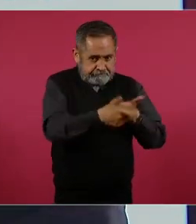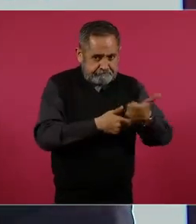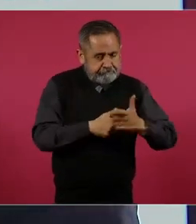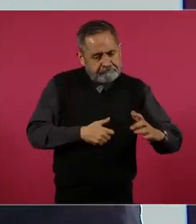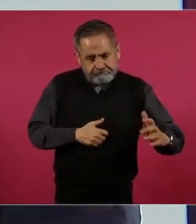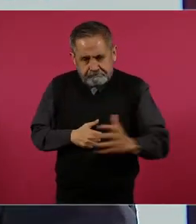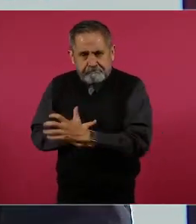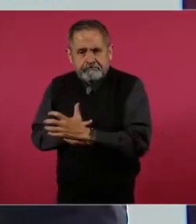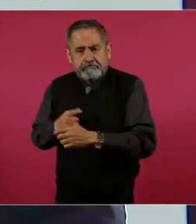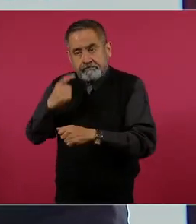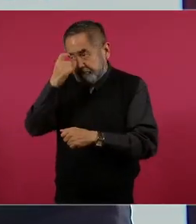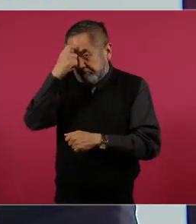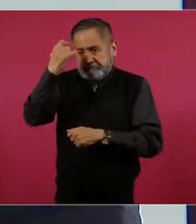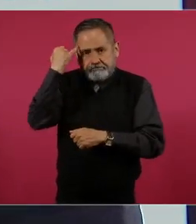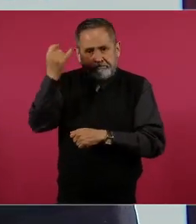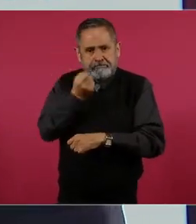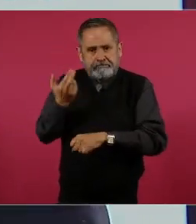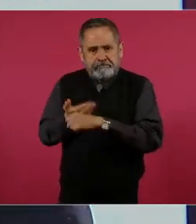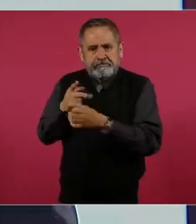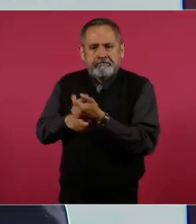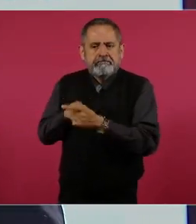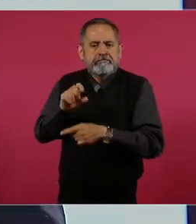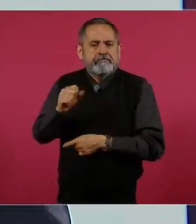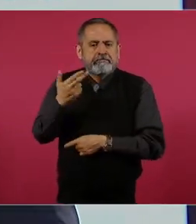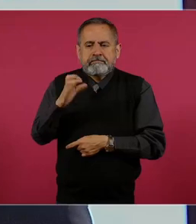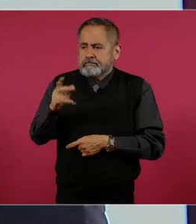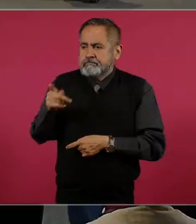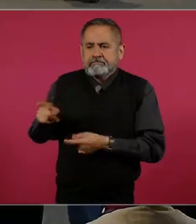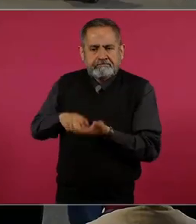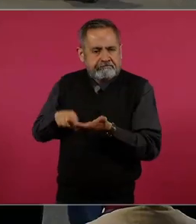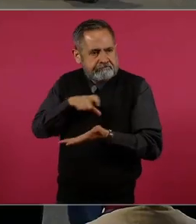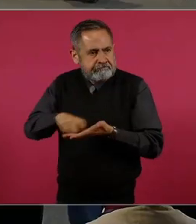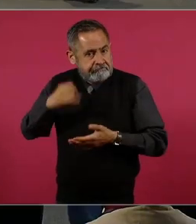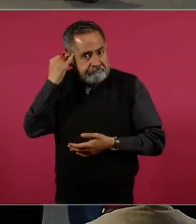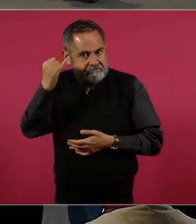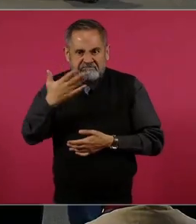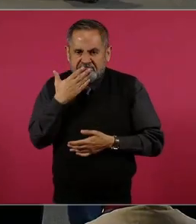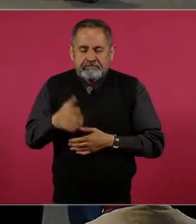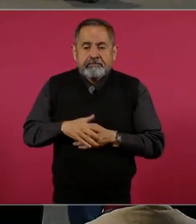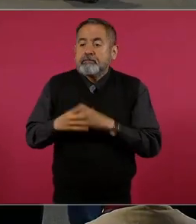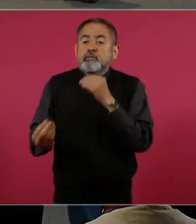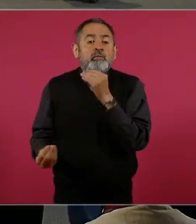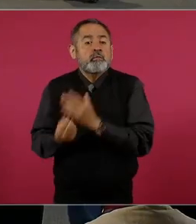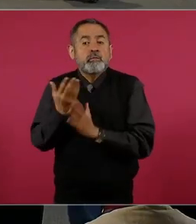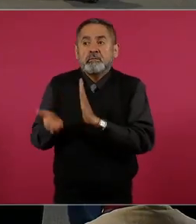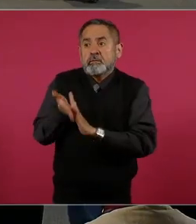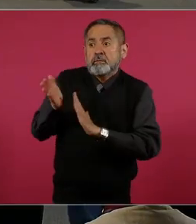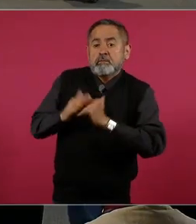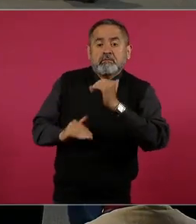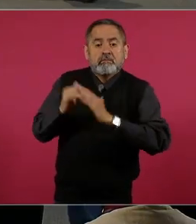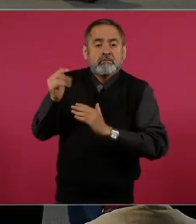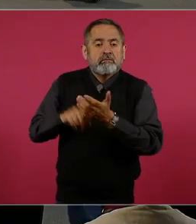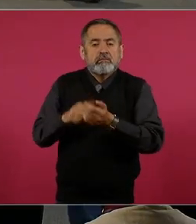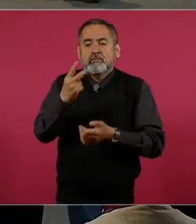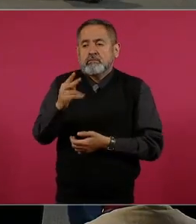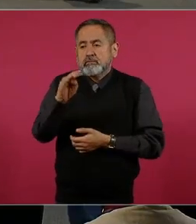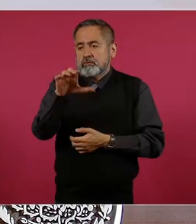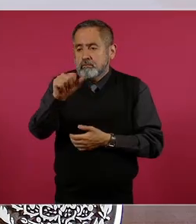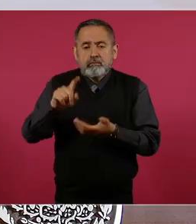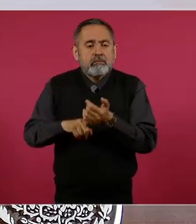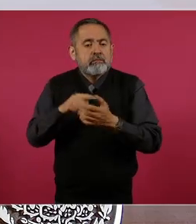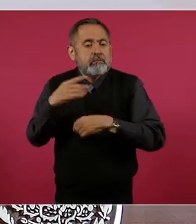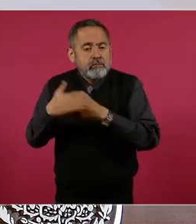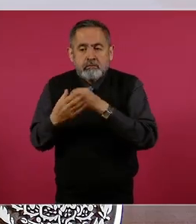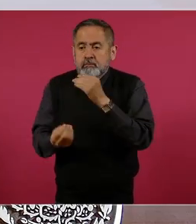parte del secretario de Hacienda. Se construyó una nueva refinería, la refinería de Dos Bocas, se modernizó el Sistema